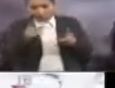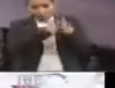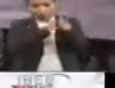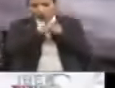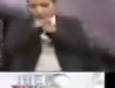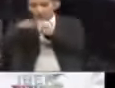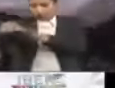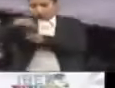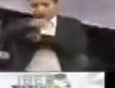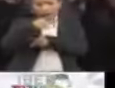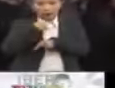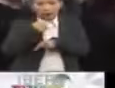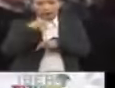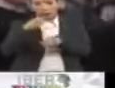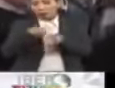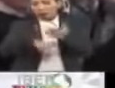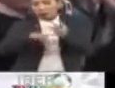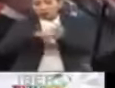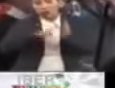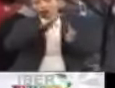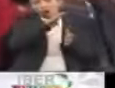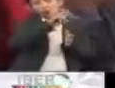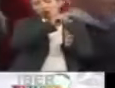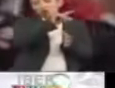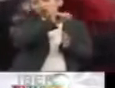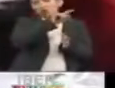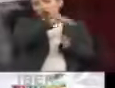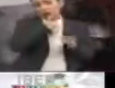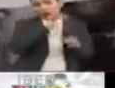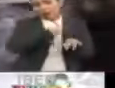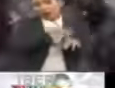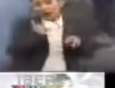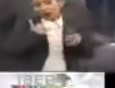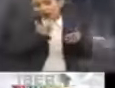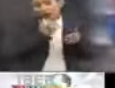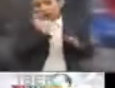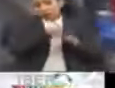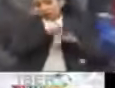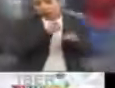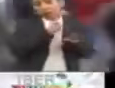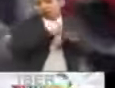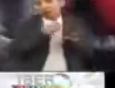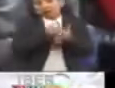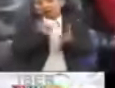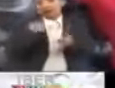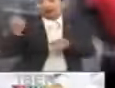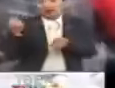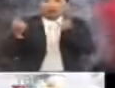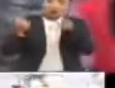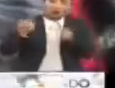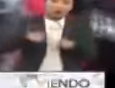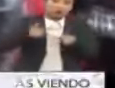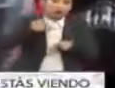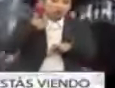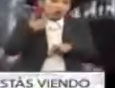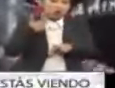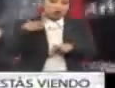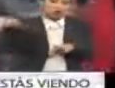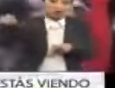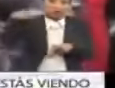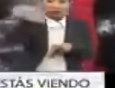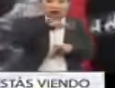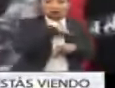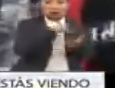políticas. Es cierto que Bolsonaro tiene el viento a favor, y eso probablemente haga que grandes nombres que